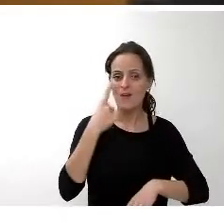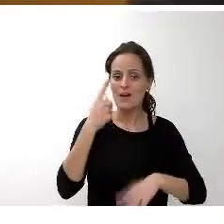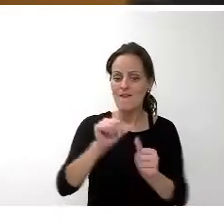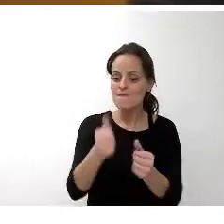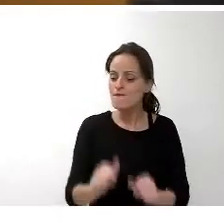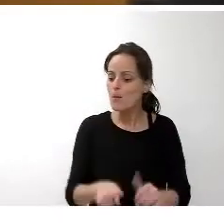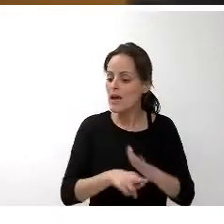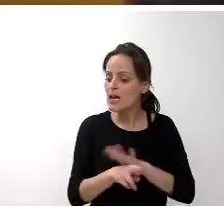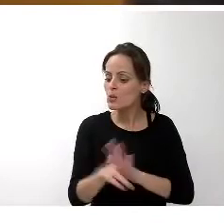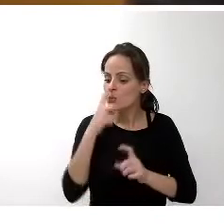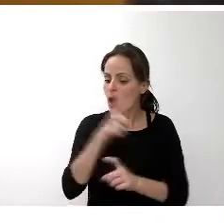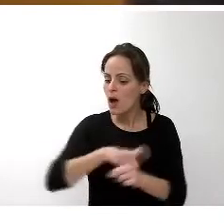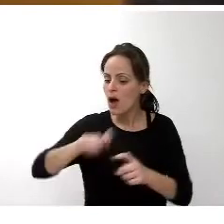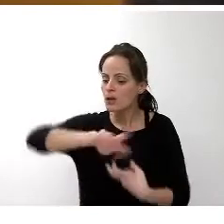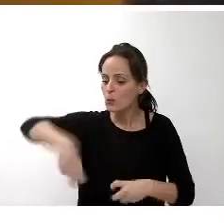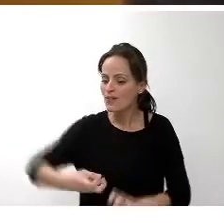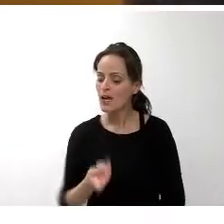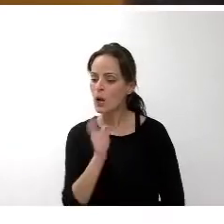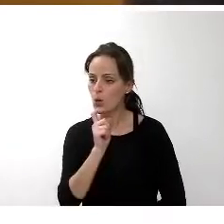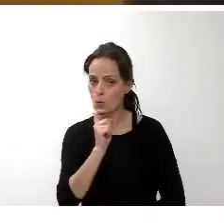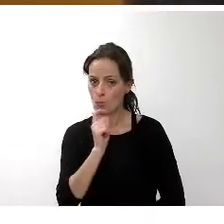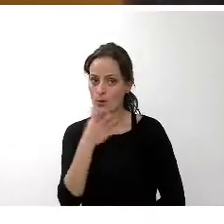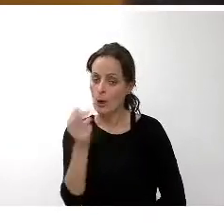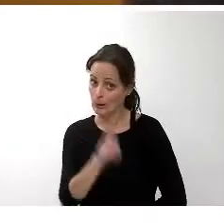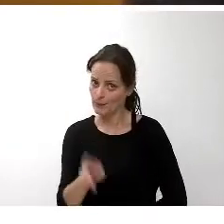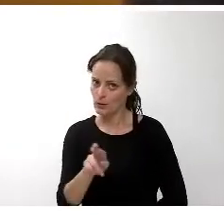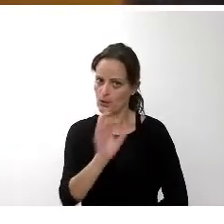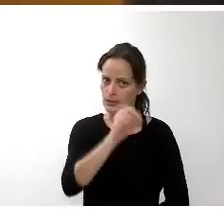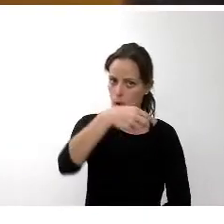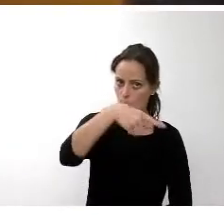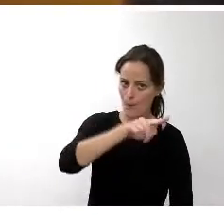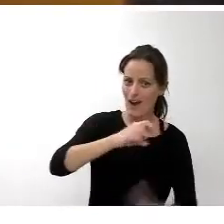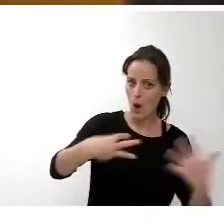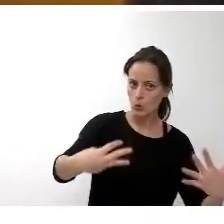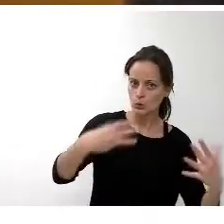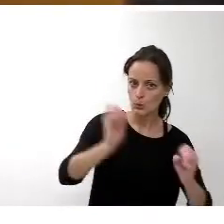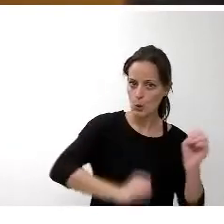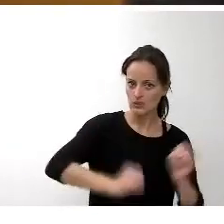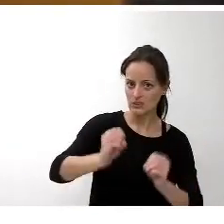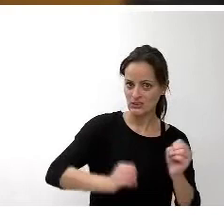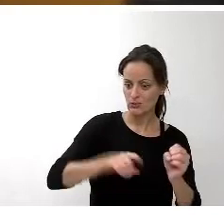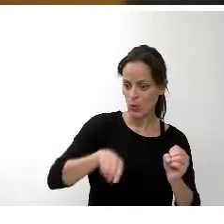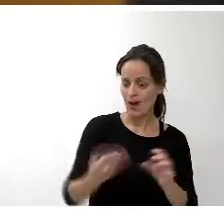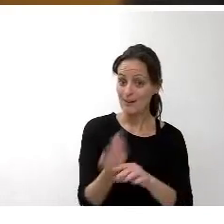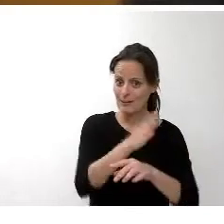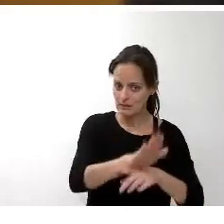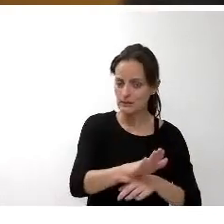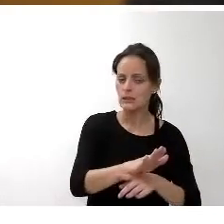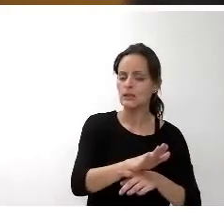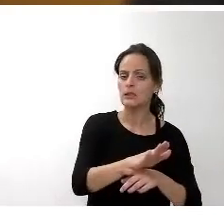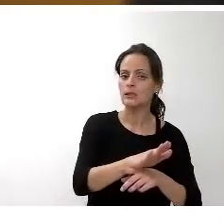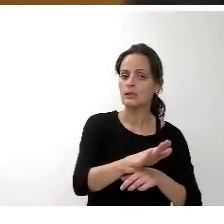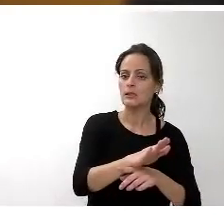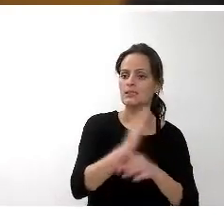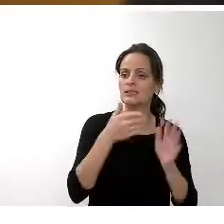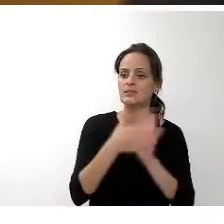recursos anualmente, al incremento, repito, de este 0,8%, que representa, pues, junto con un